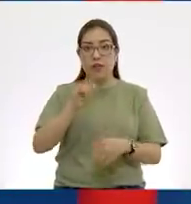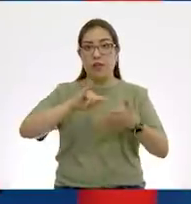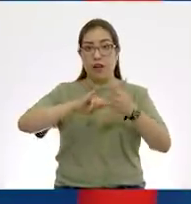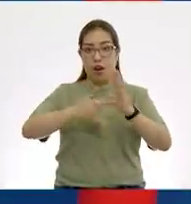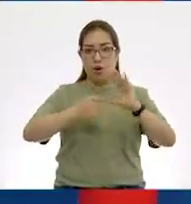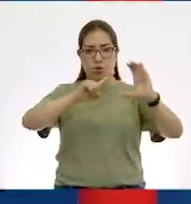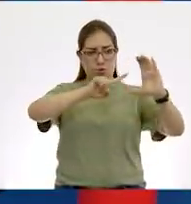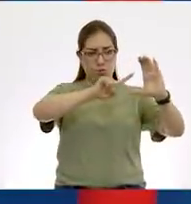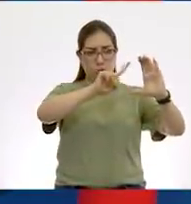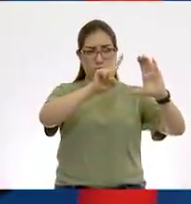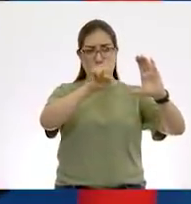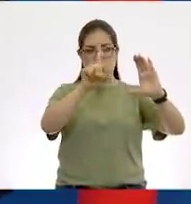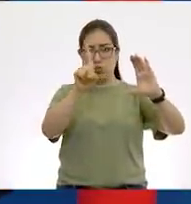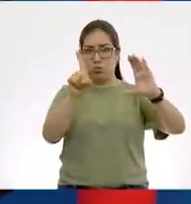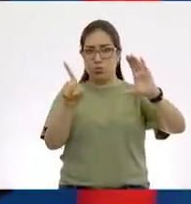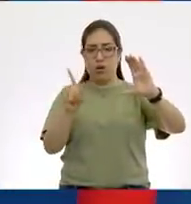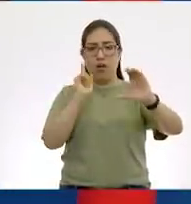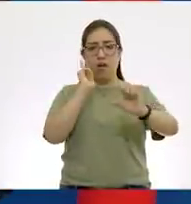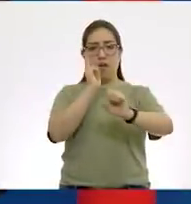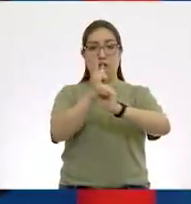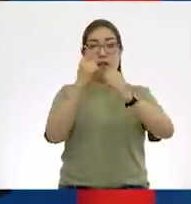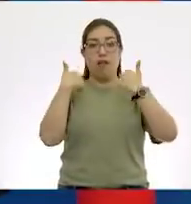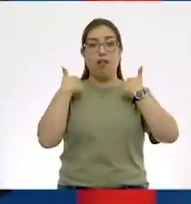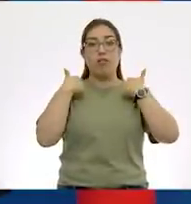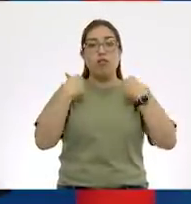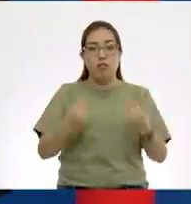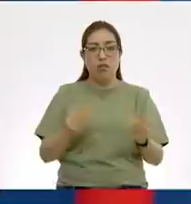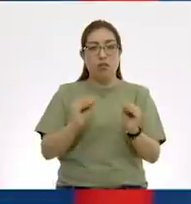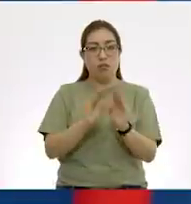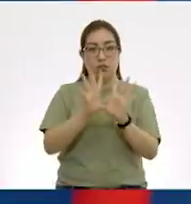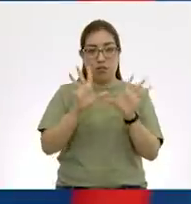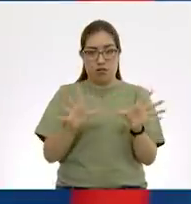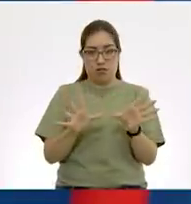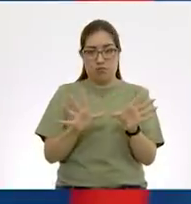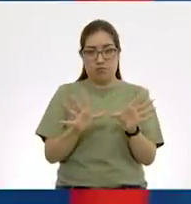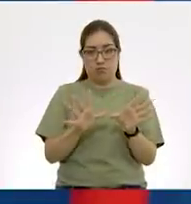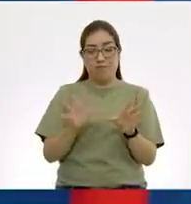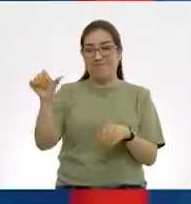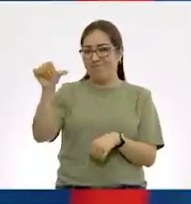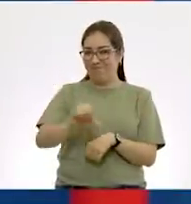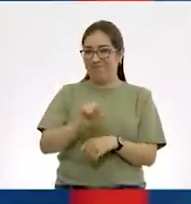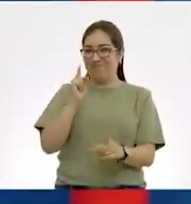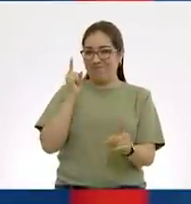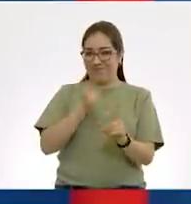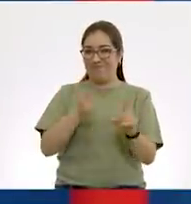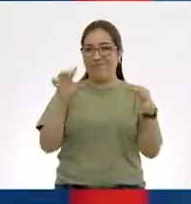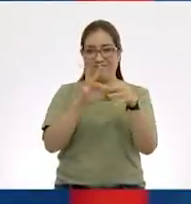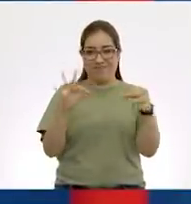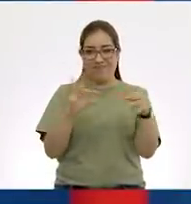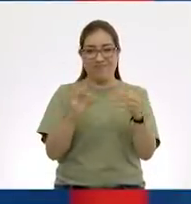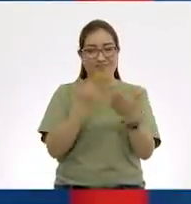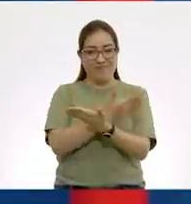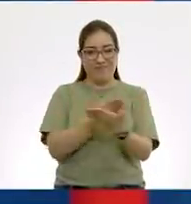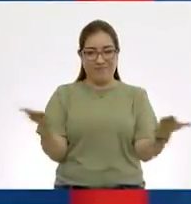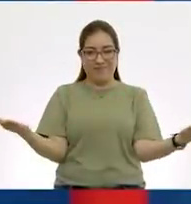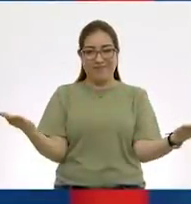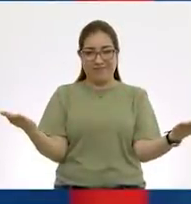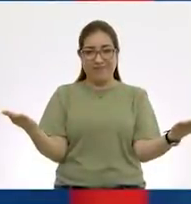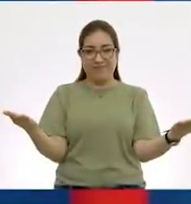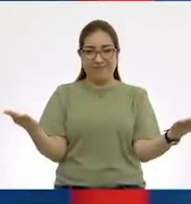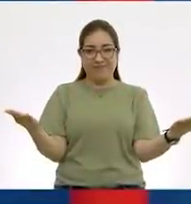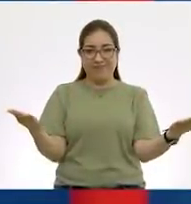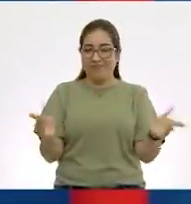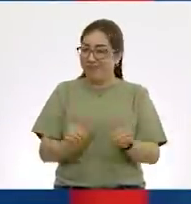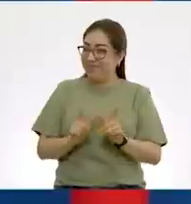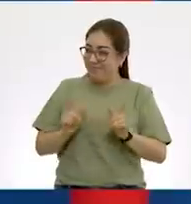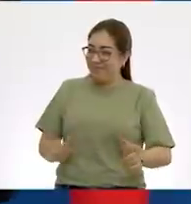Que pareciera que es algo muy sencillo, pero tiene su chiste, ¿eh? Y hoy lo vamos a ver con nuestros alumnos en casa. Qué mejor. Estoy